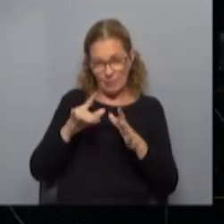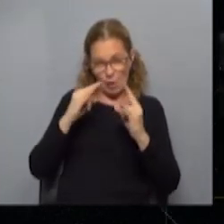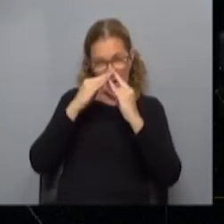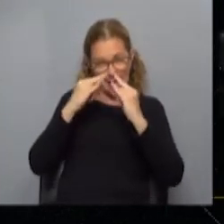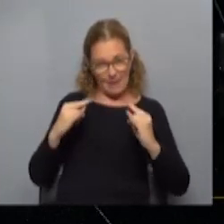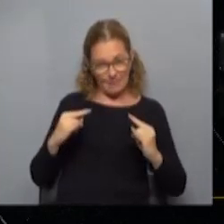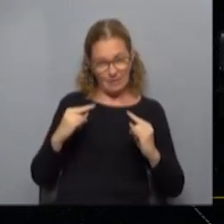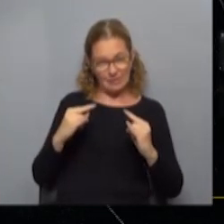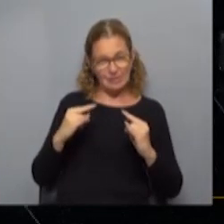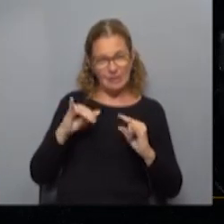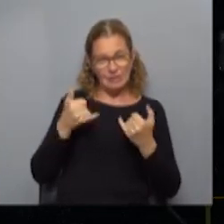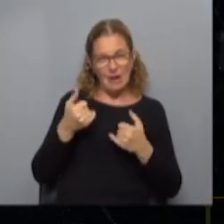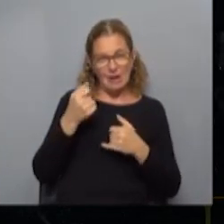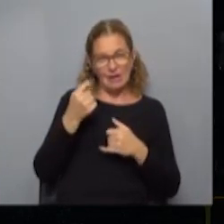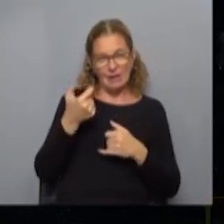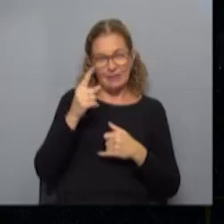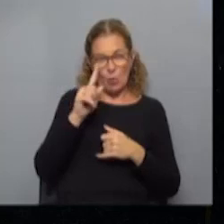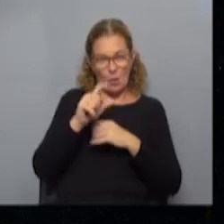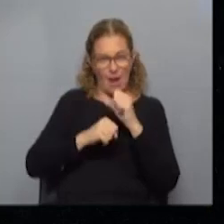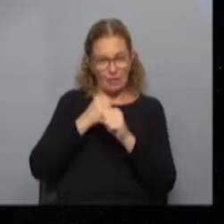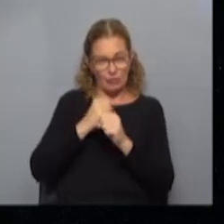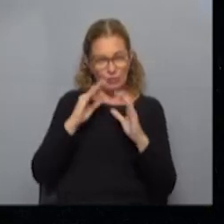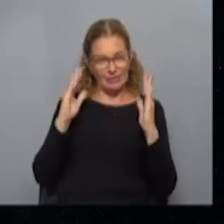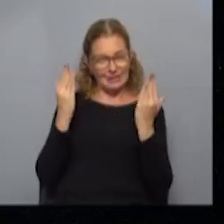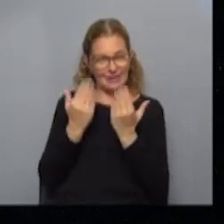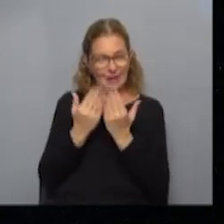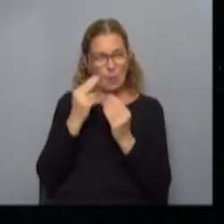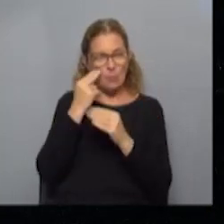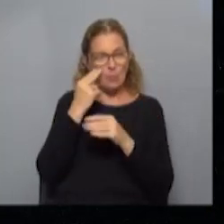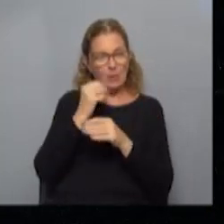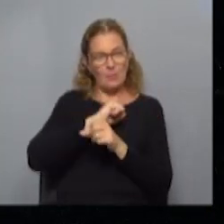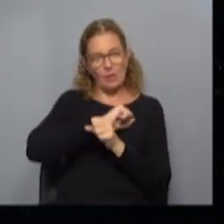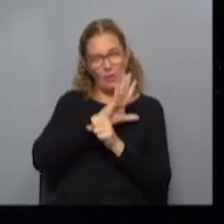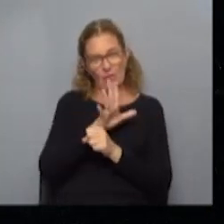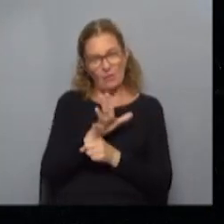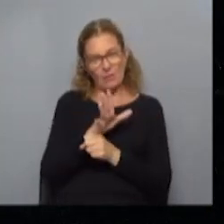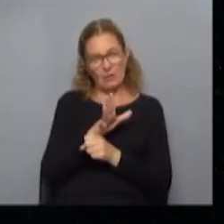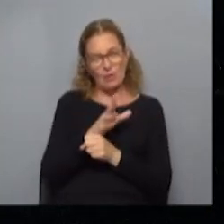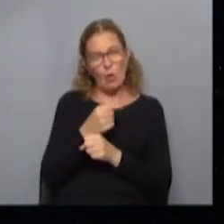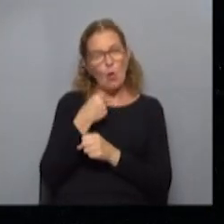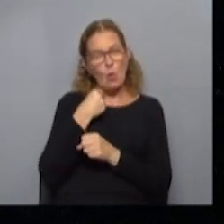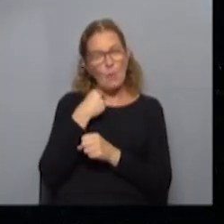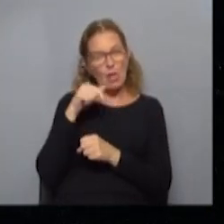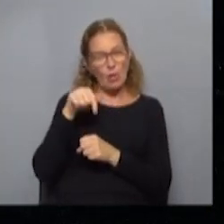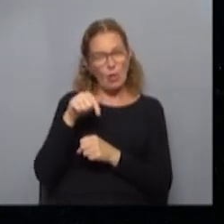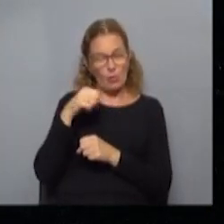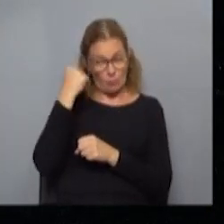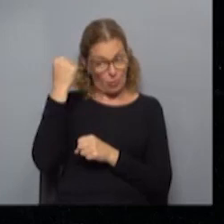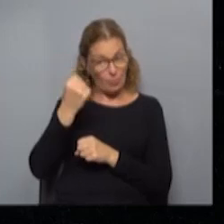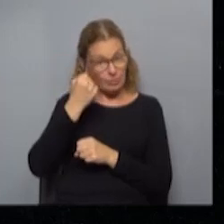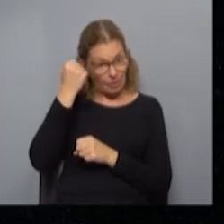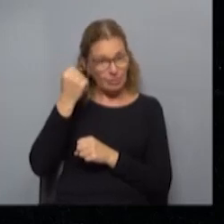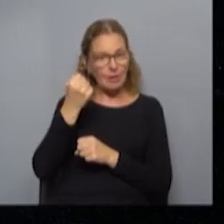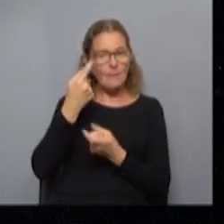luego de estar ya más de un año más o menos cerrado por el tema de pandemia y tiene una ocupación hoy bastante importante,